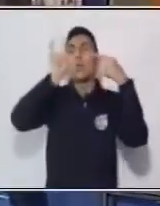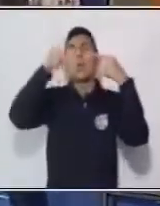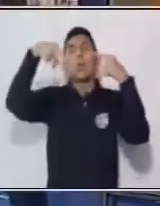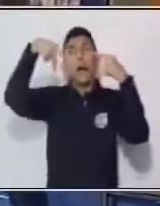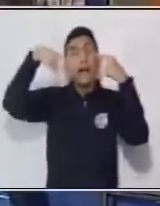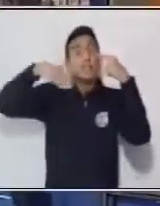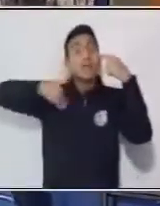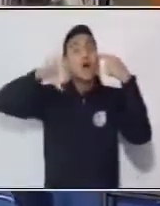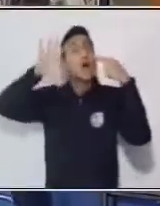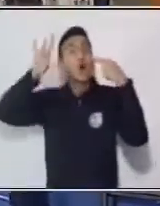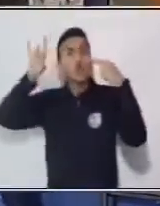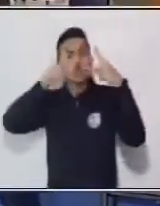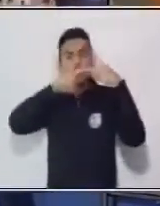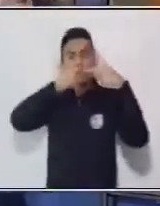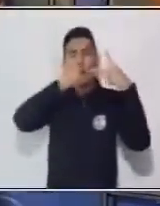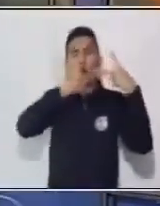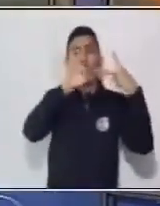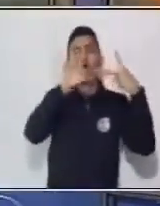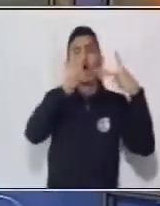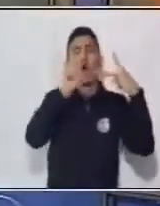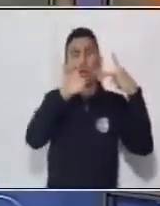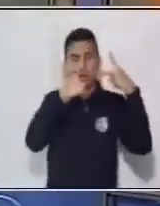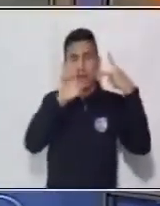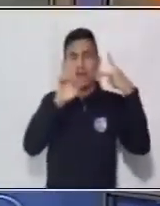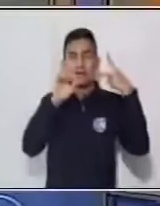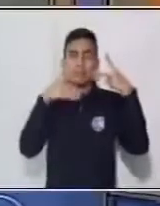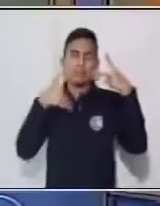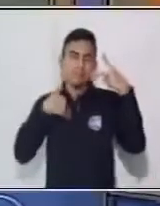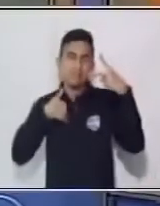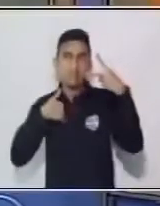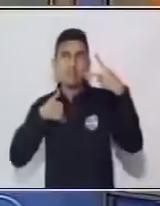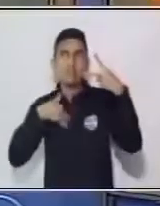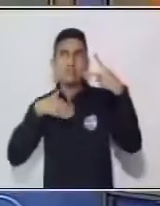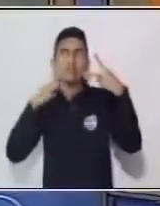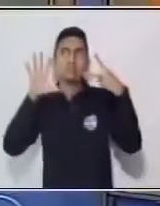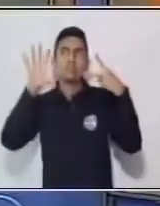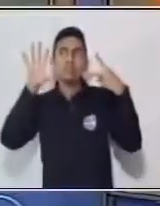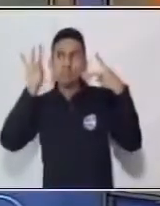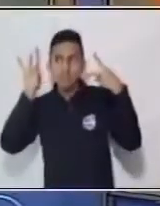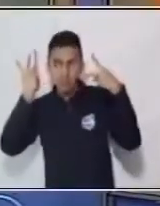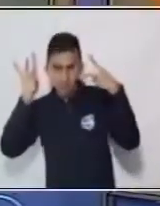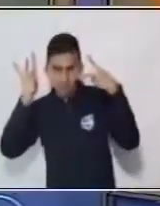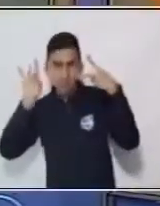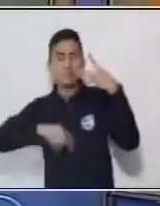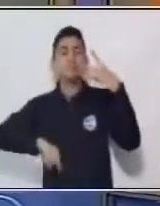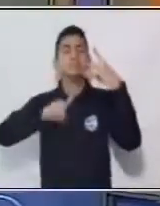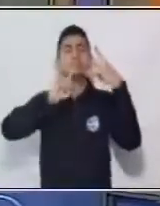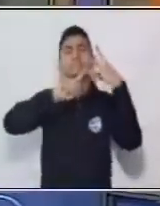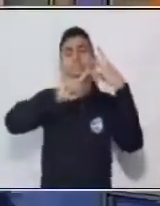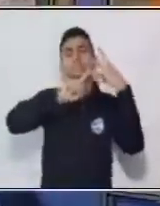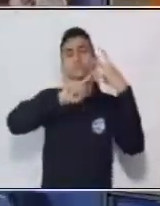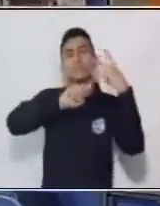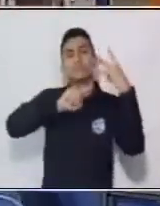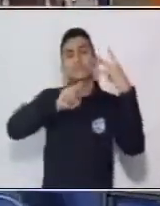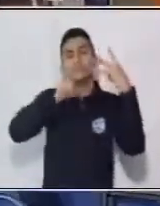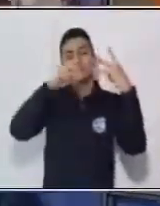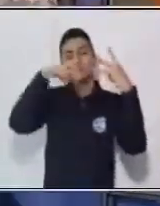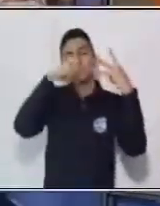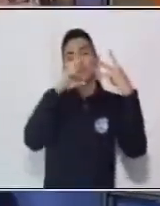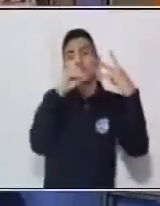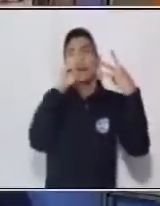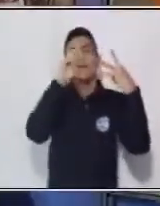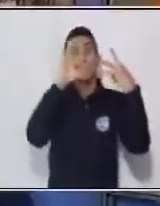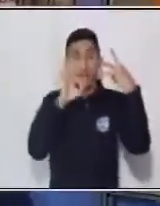También José tiene ocho quintales. Y Pedro